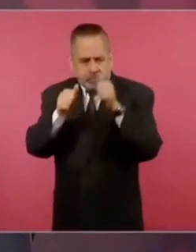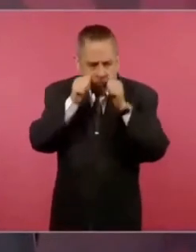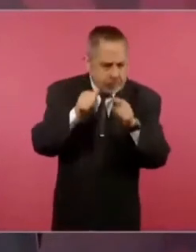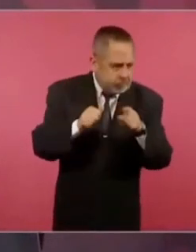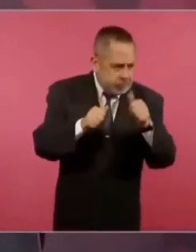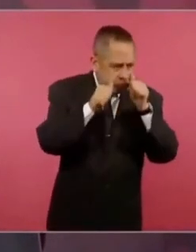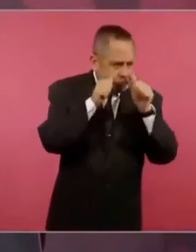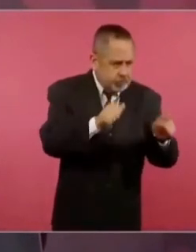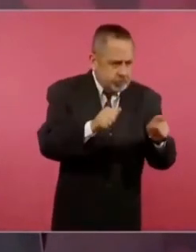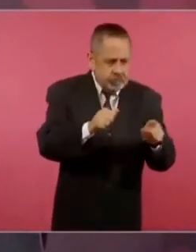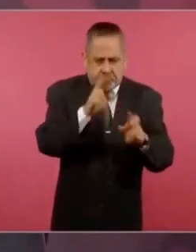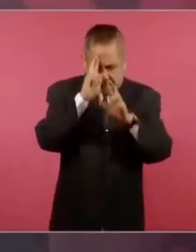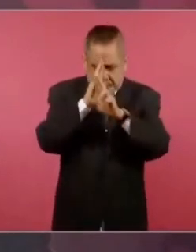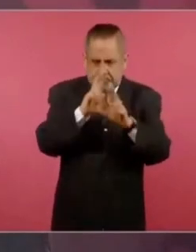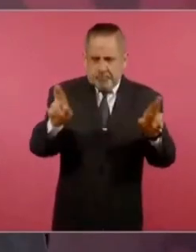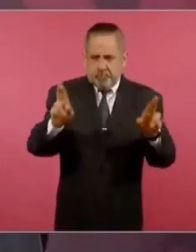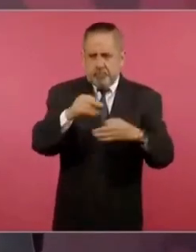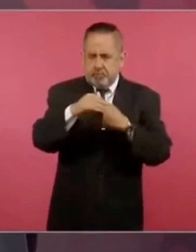todos,